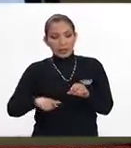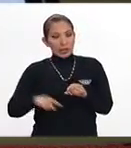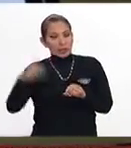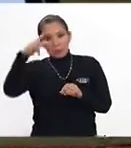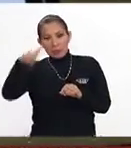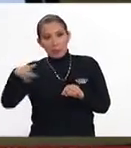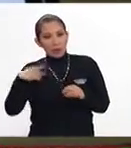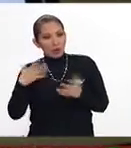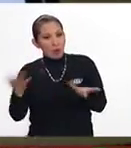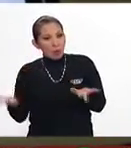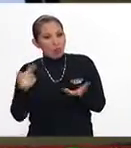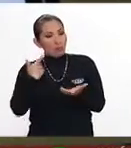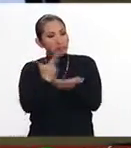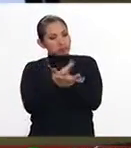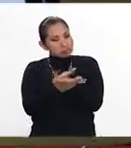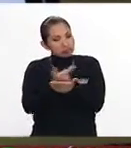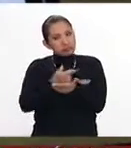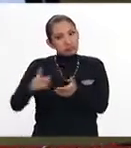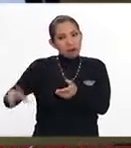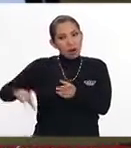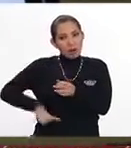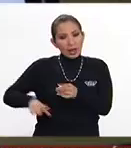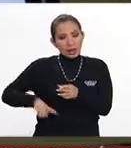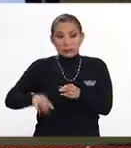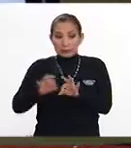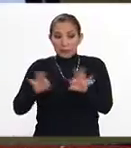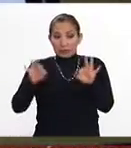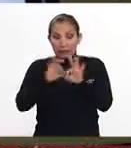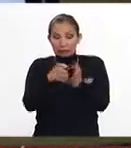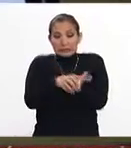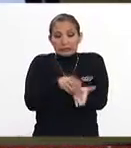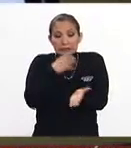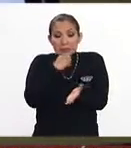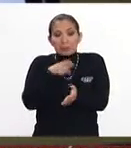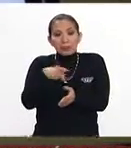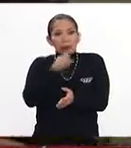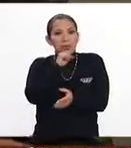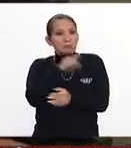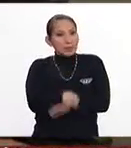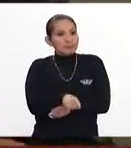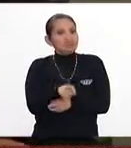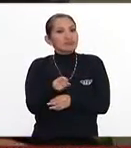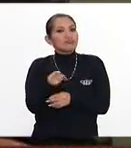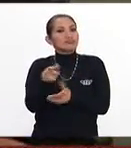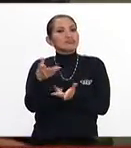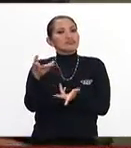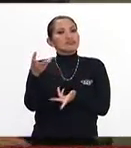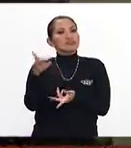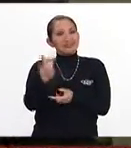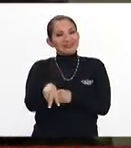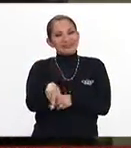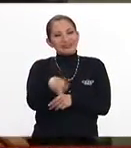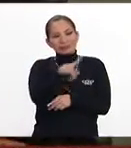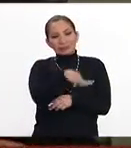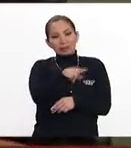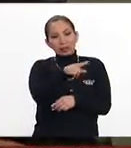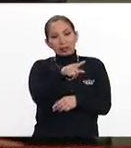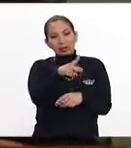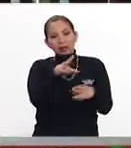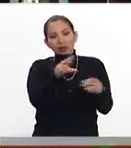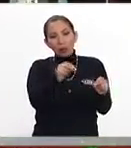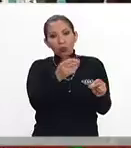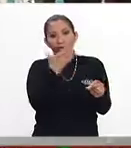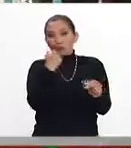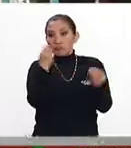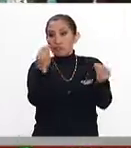mexicano, como finanzas públicas, restricciones presupuestarias importantes, pero también es cierto que, por ejemplo, no contamos